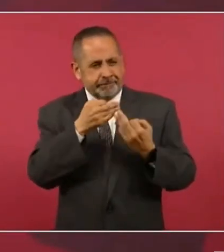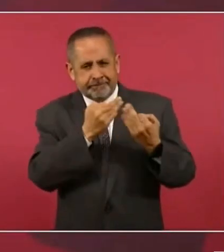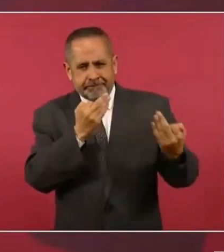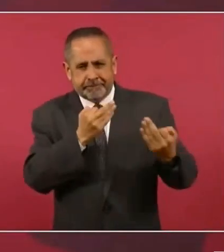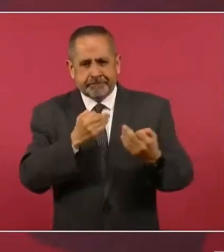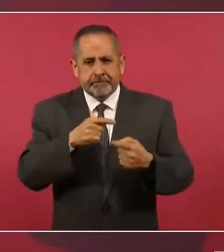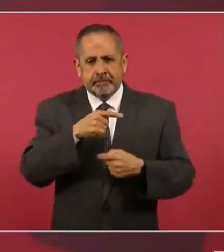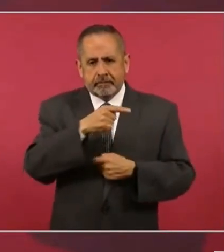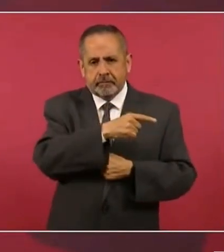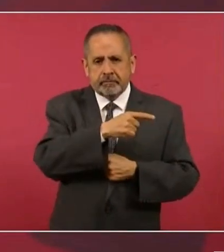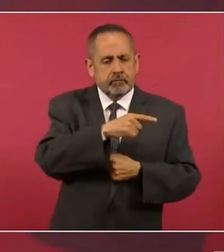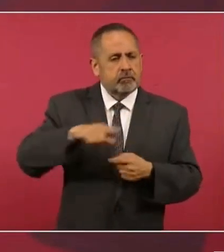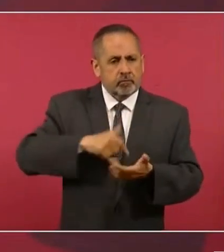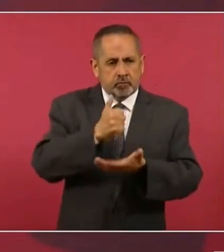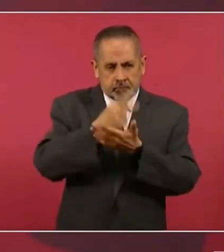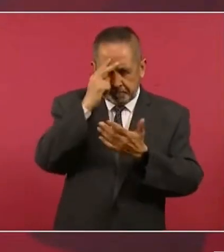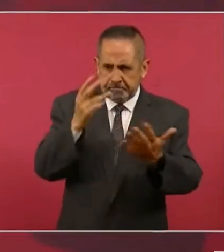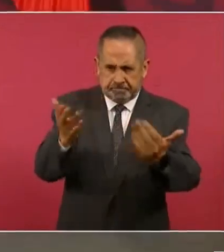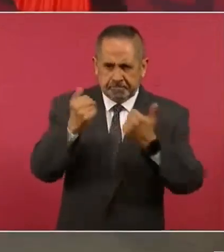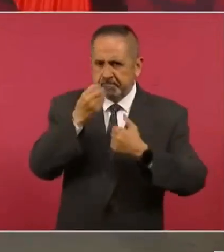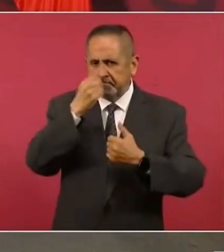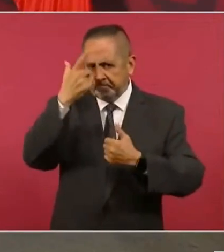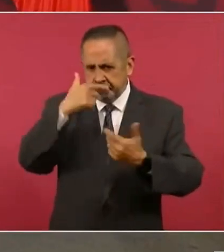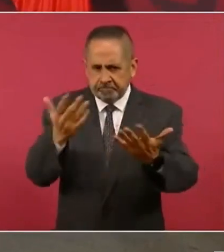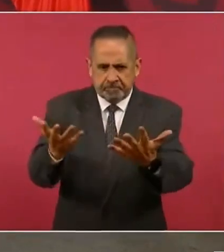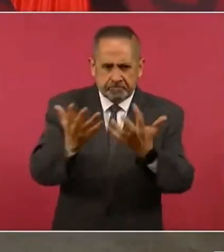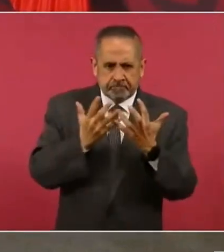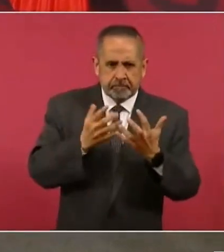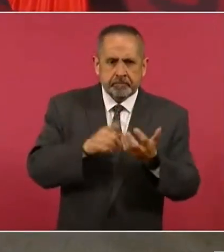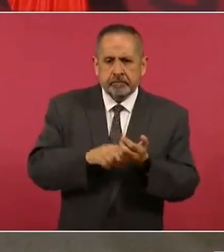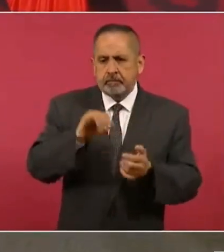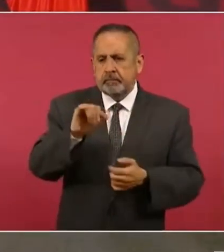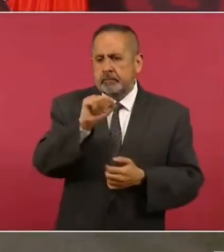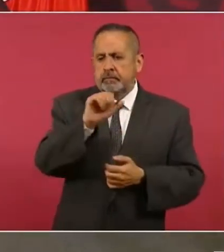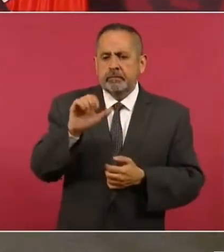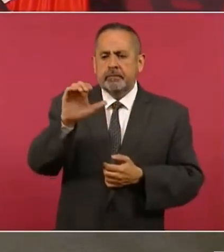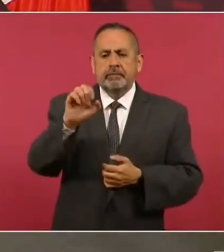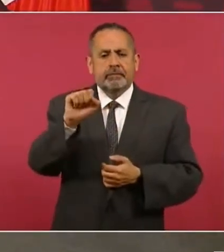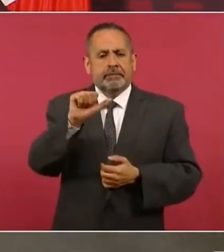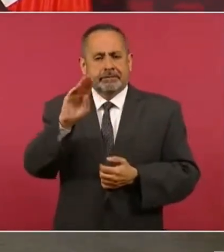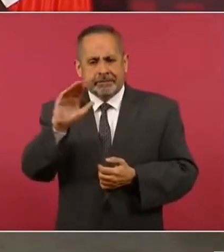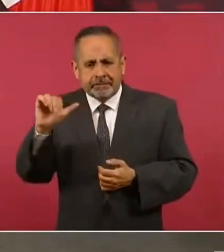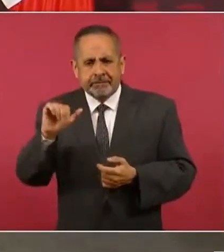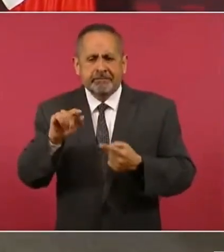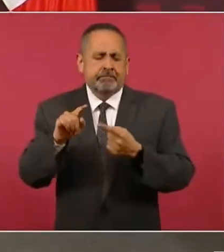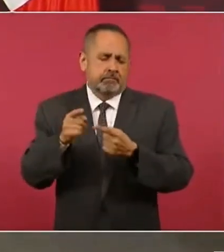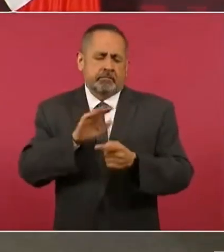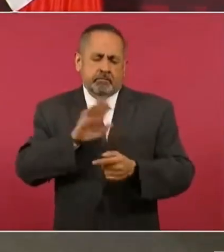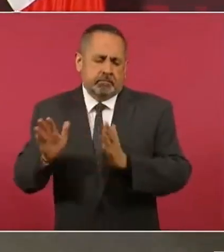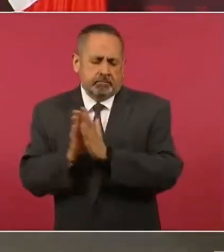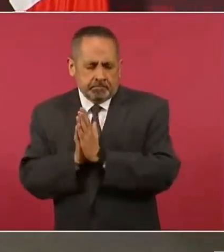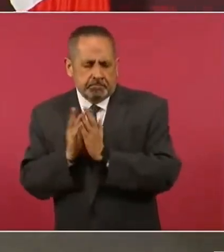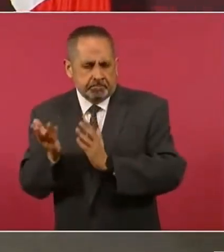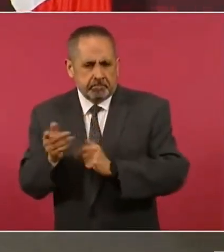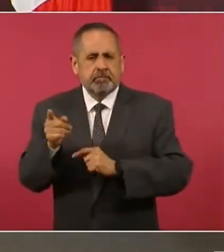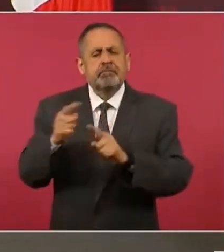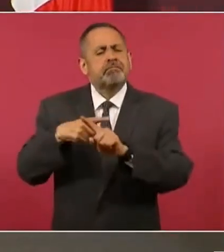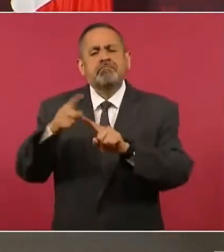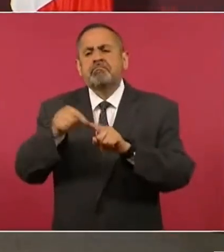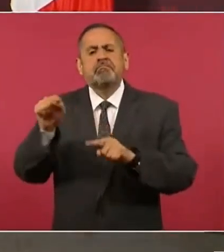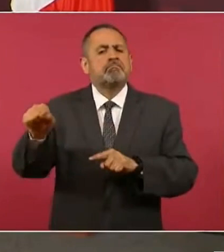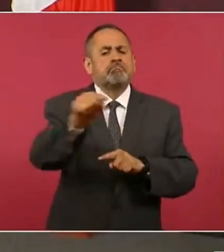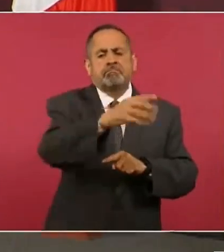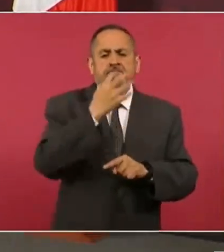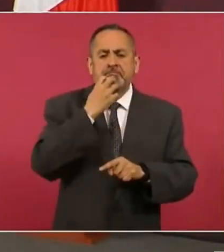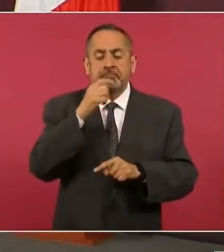está la sede del gobierno de la ciudad, al final Isaac Saba y a otros miembros, ya